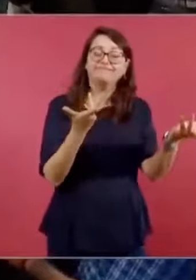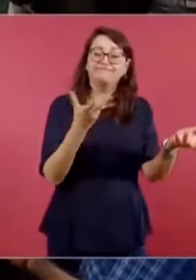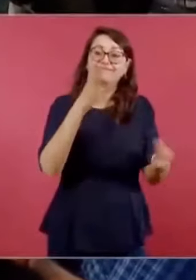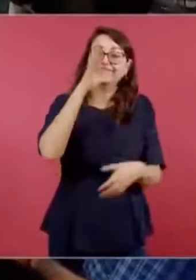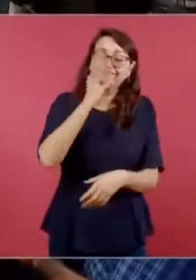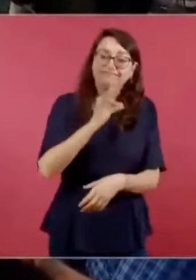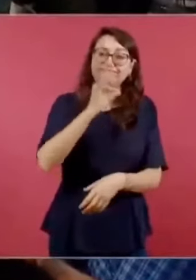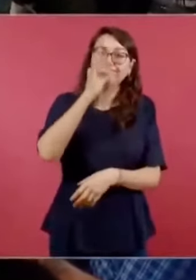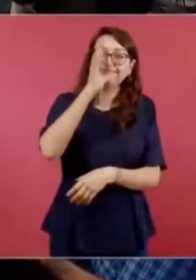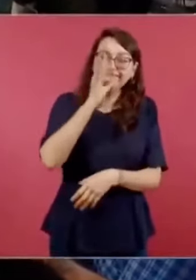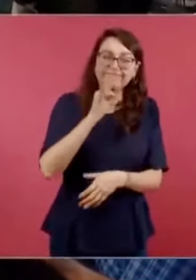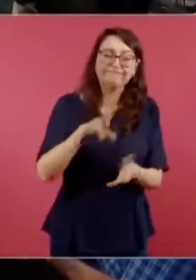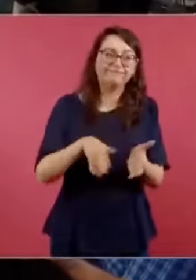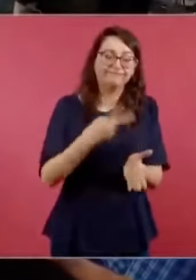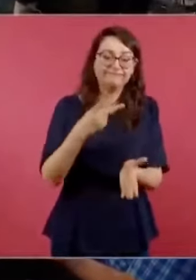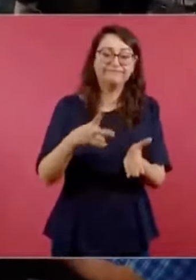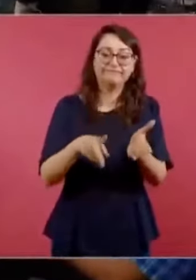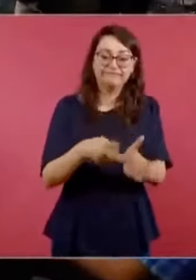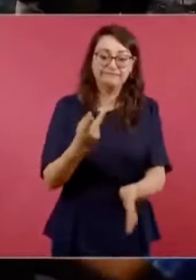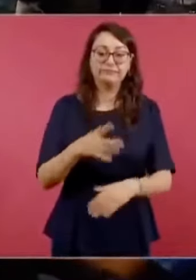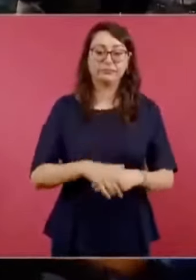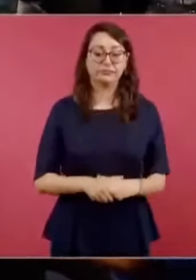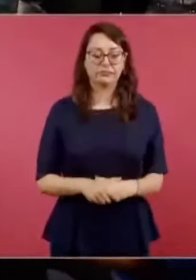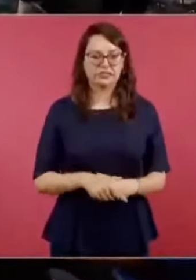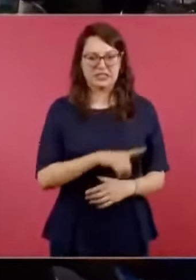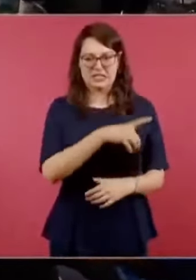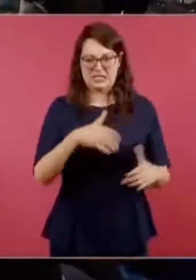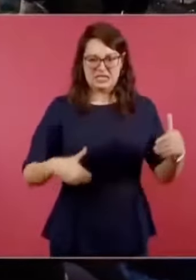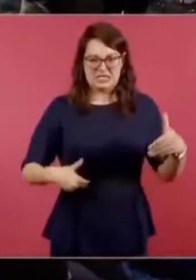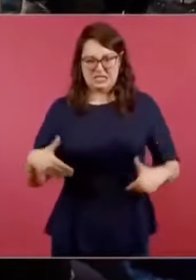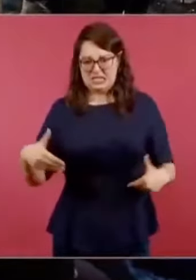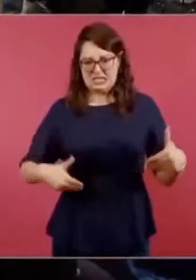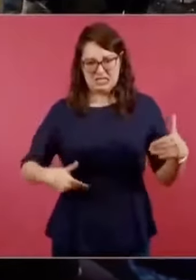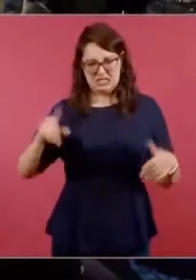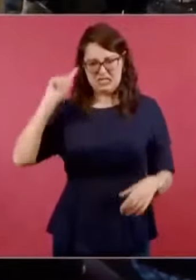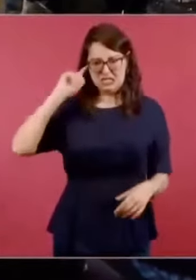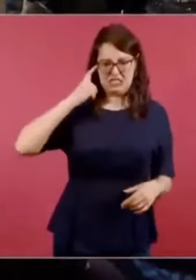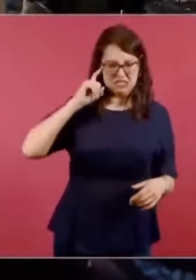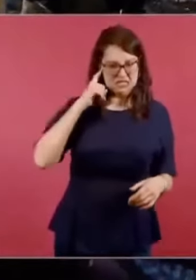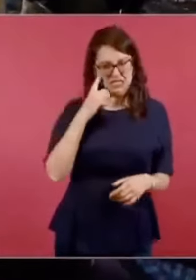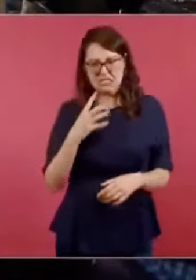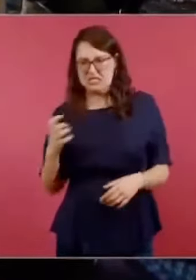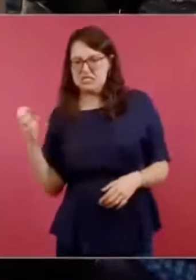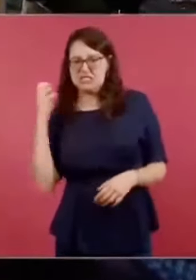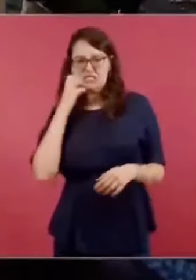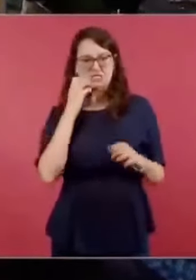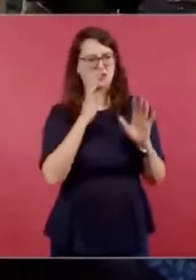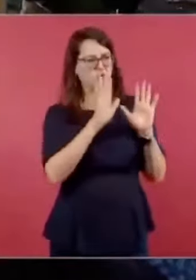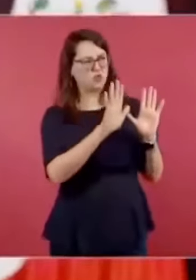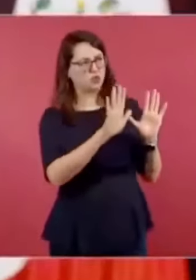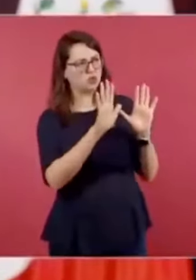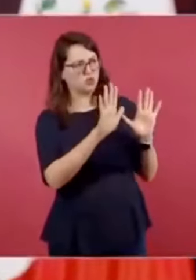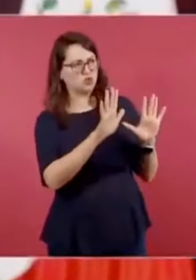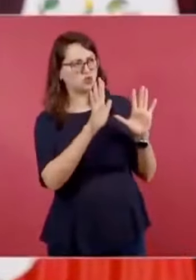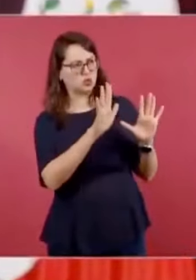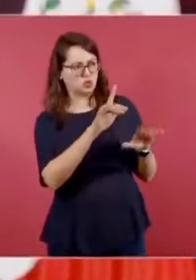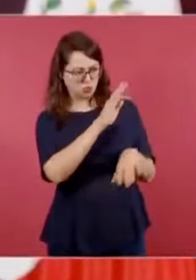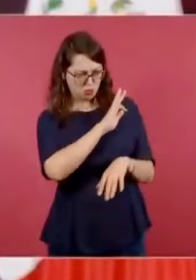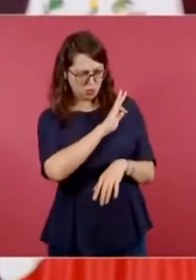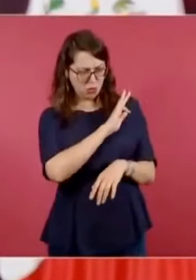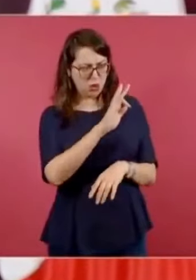deberían de replantearse las cosas, es de sabios cambiar de opinión.